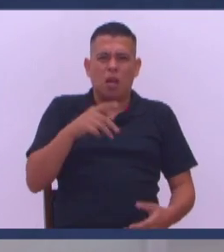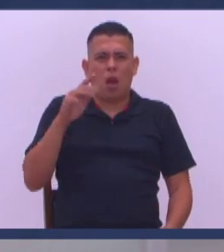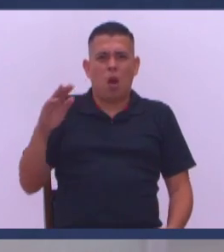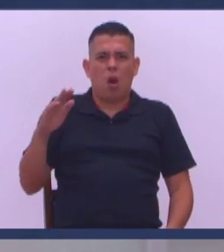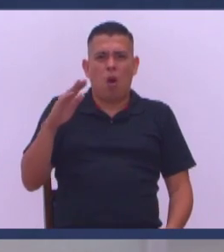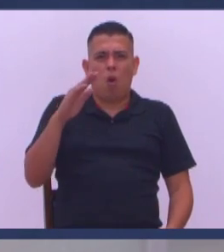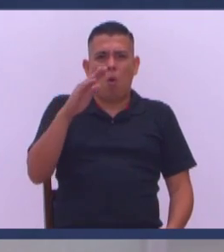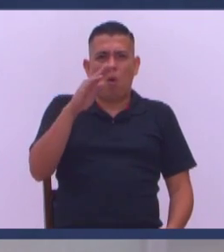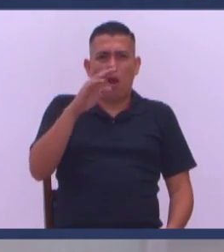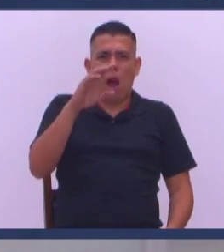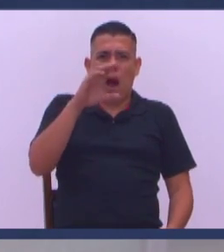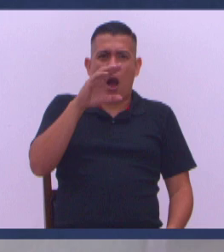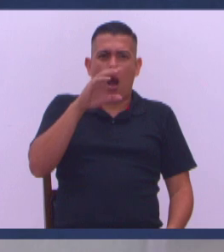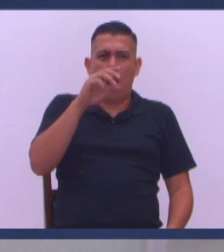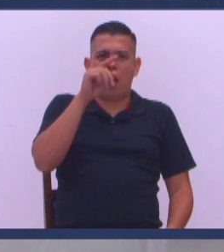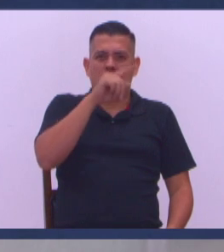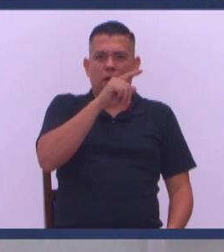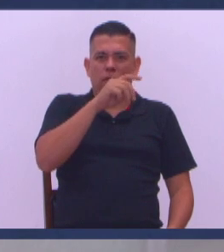Se fue para Cuba